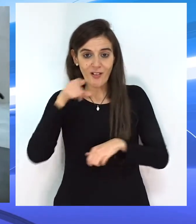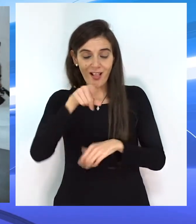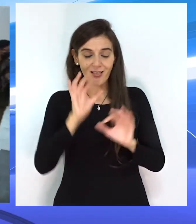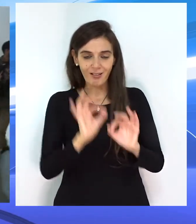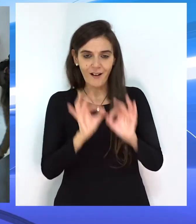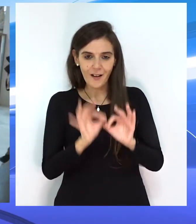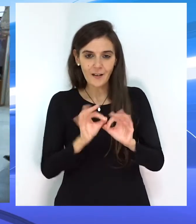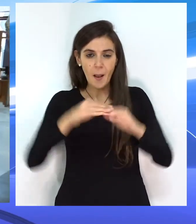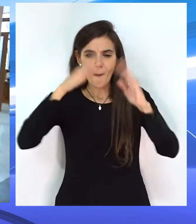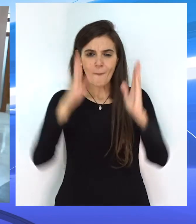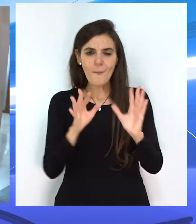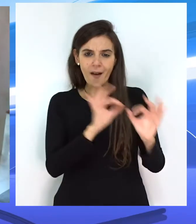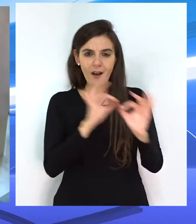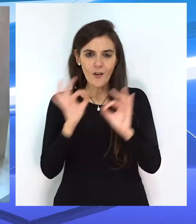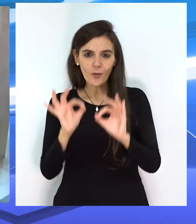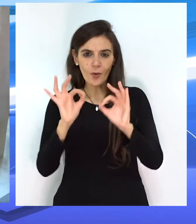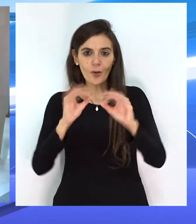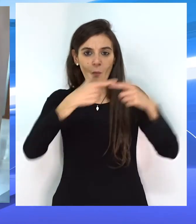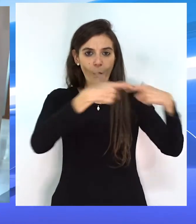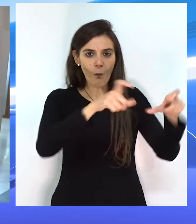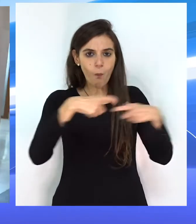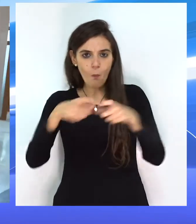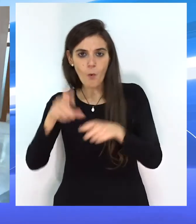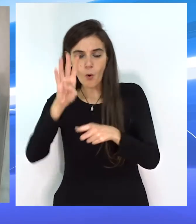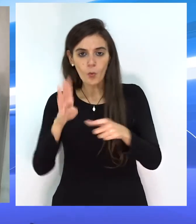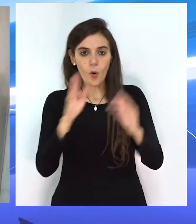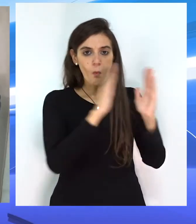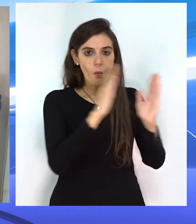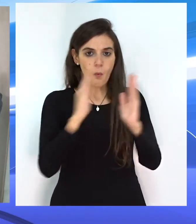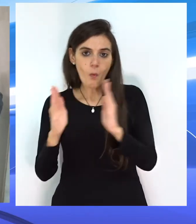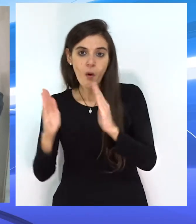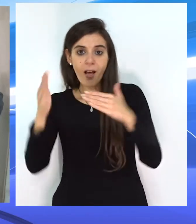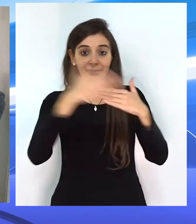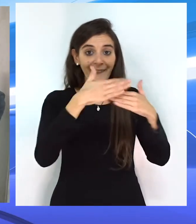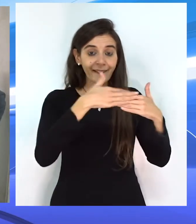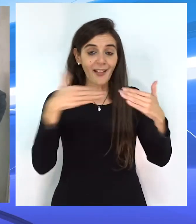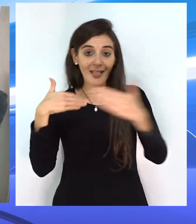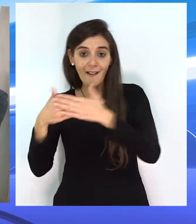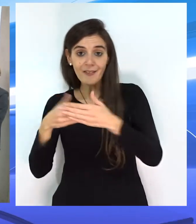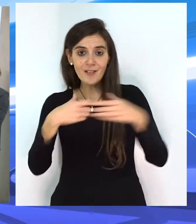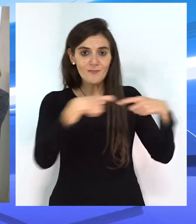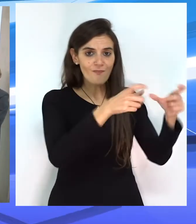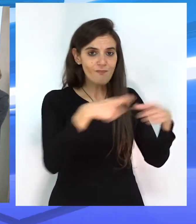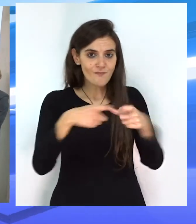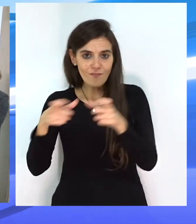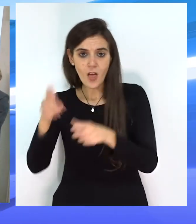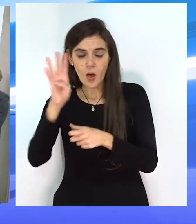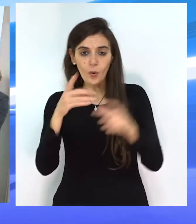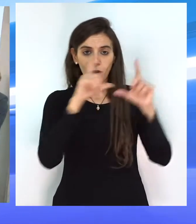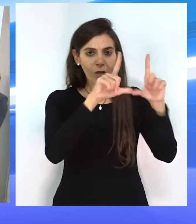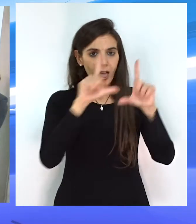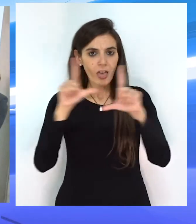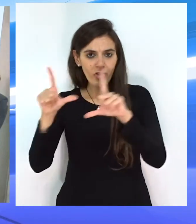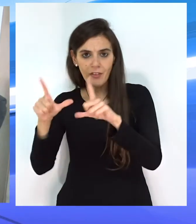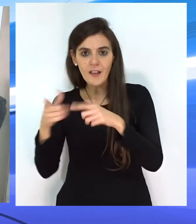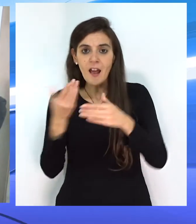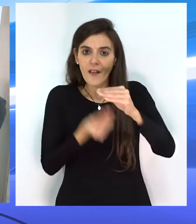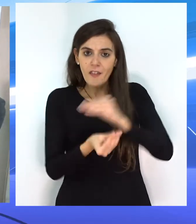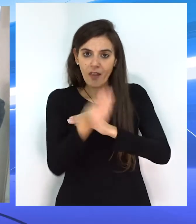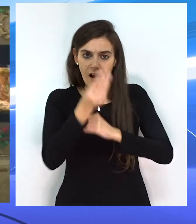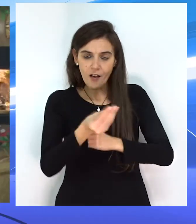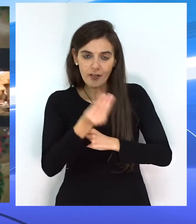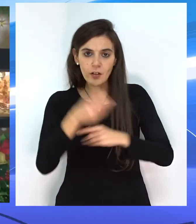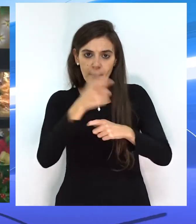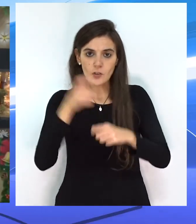En esta ocasión, el Belén está conformado por cuatro pasajes que de izquierda a derecha representan cuatro escenas, el